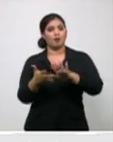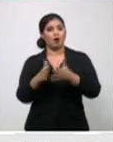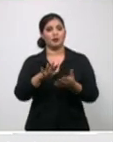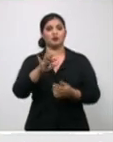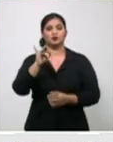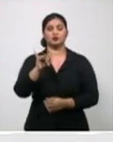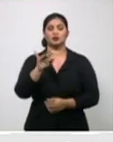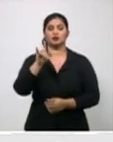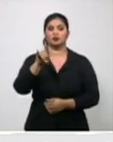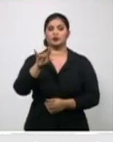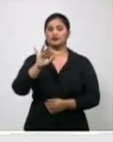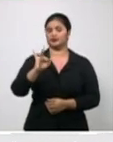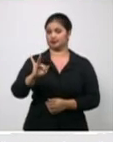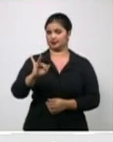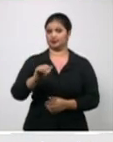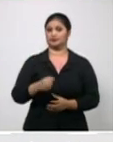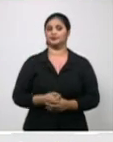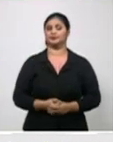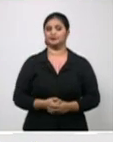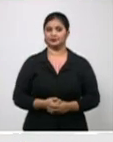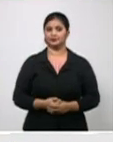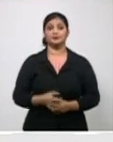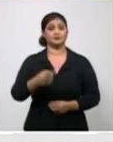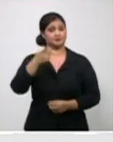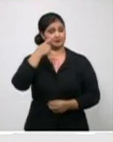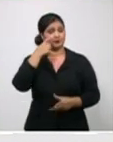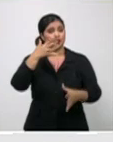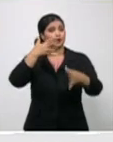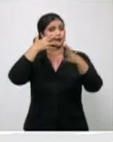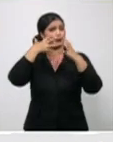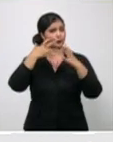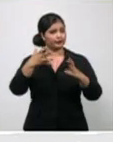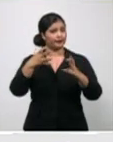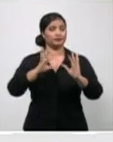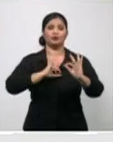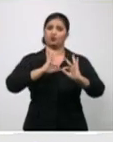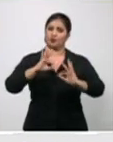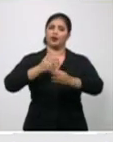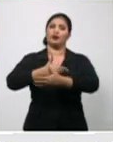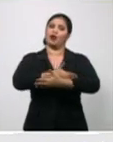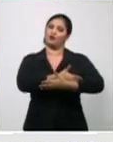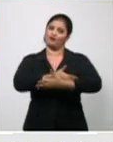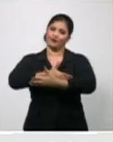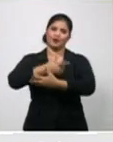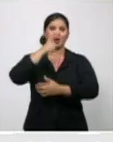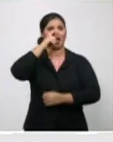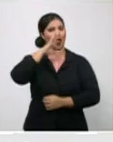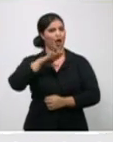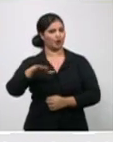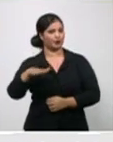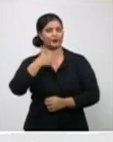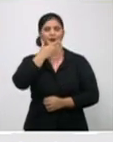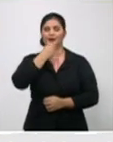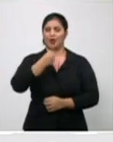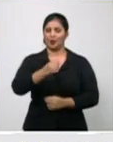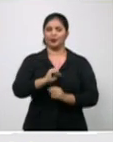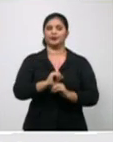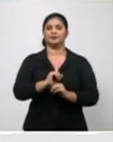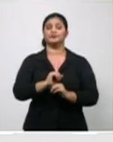Miren si es importante este grupo que tenemos que proteger. De 20 a 39 años,